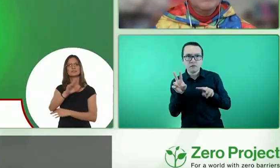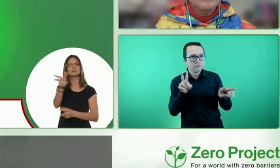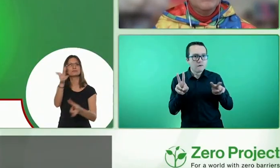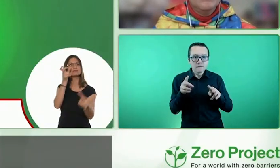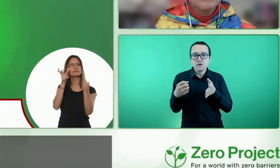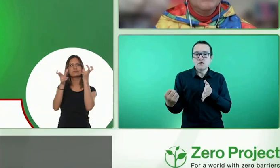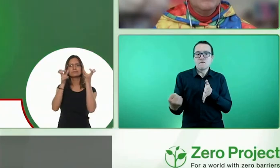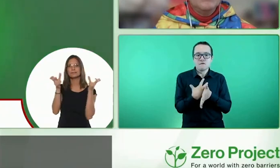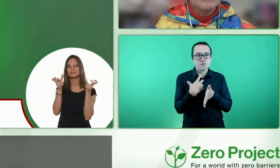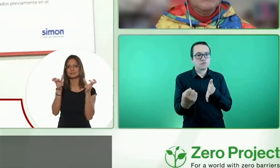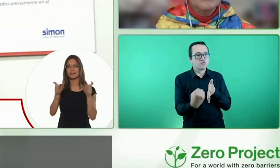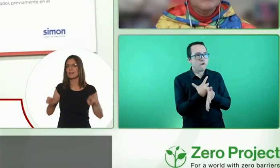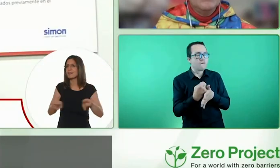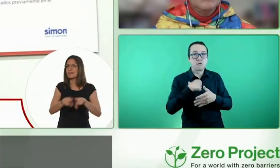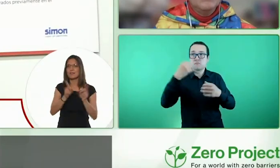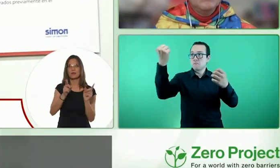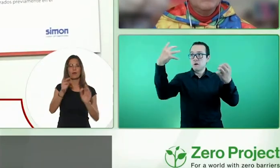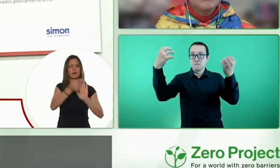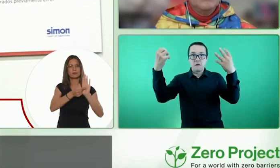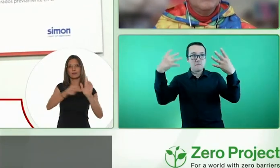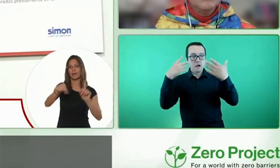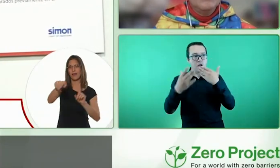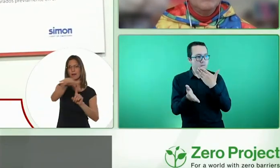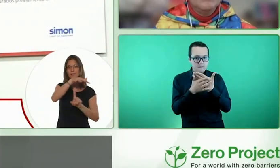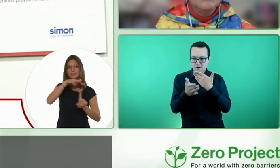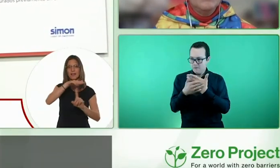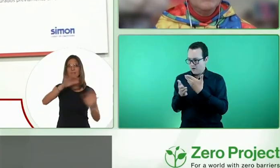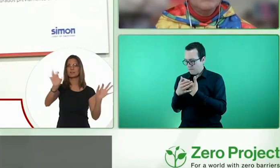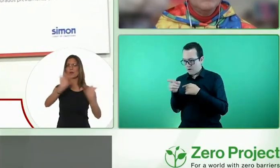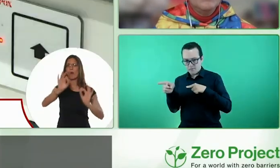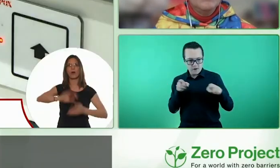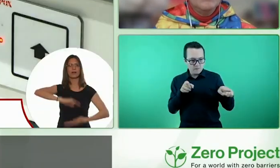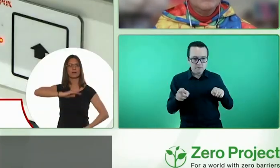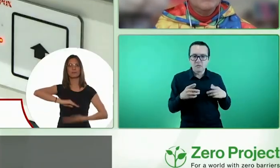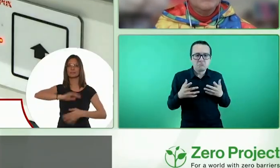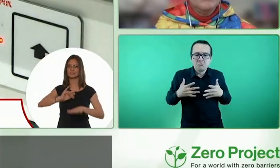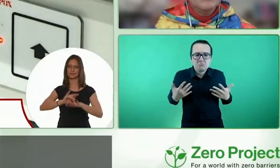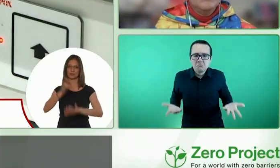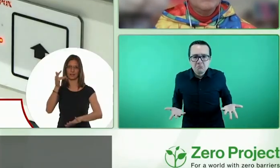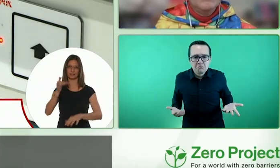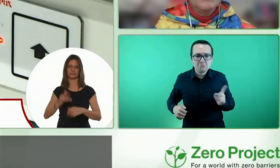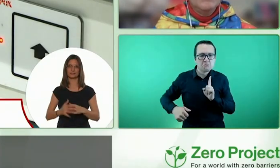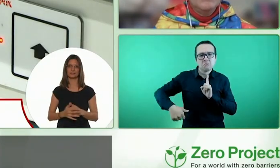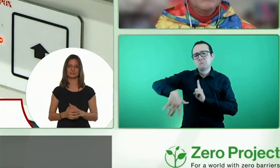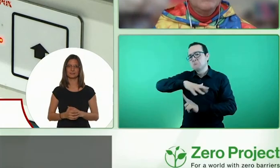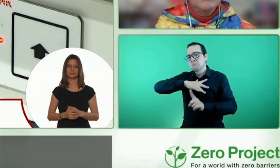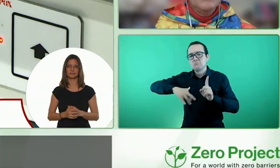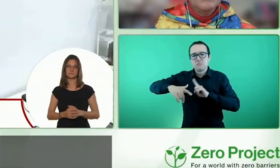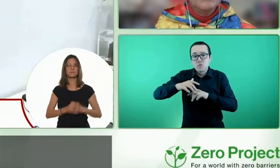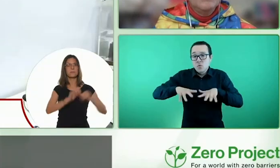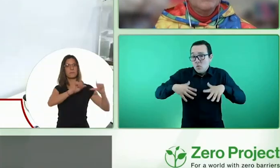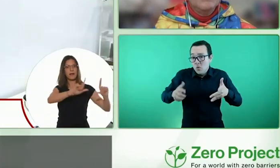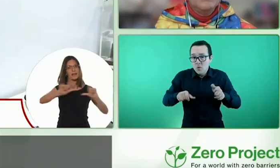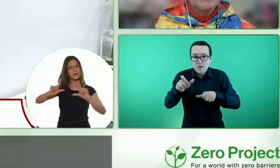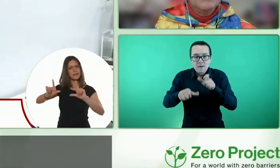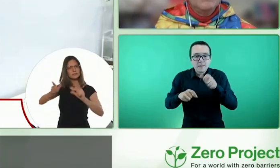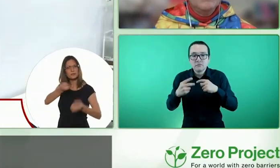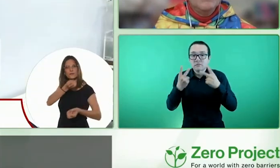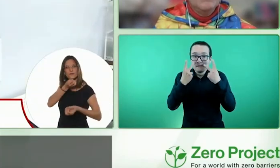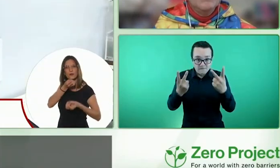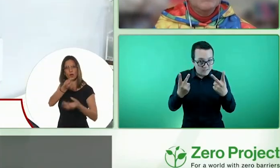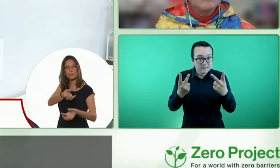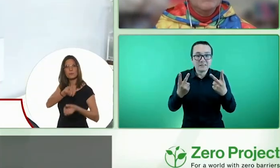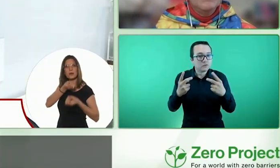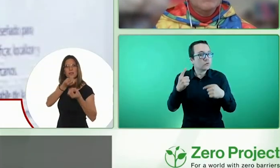facilitan su percepción independientemente de las condiciones ambientales o las capacidades sensoriales. Los paneles